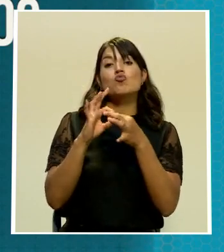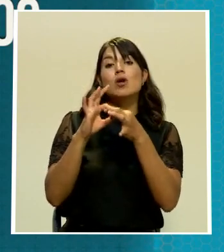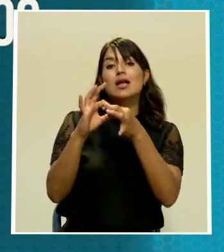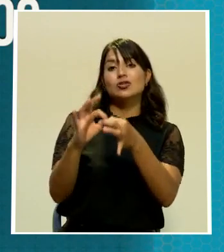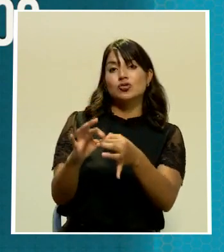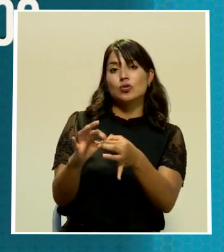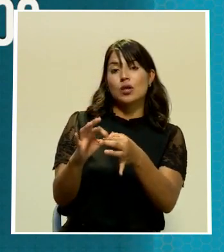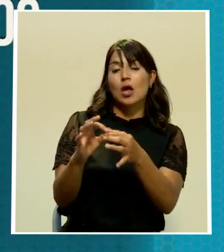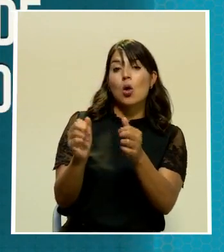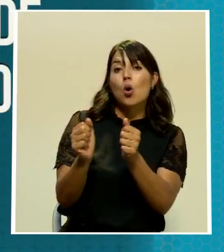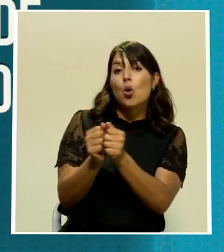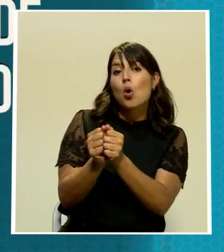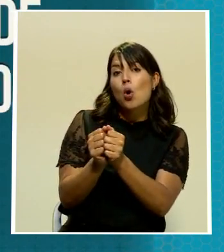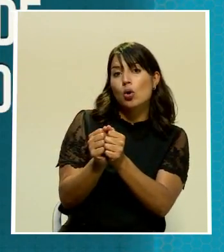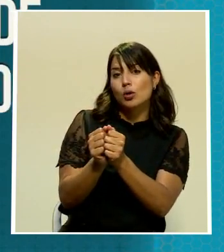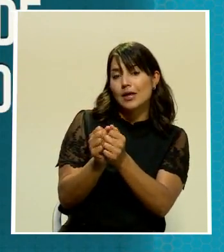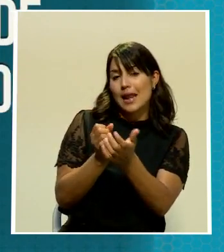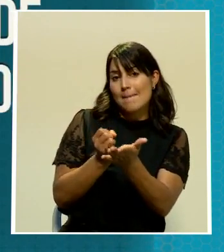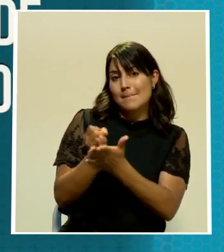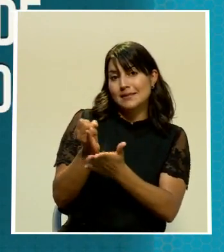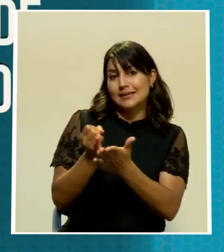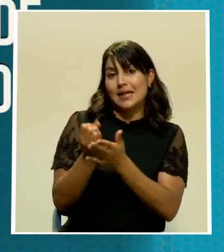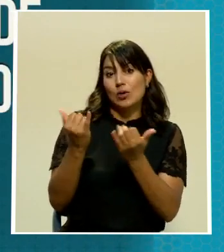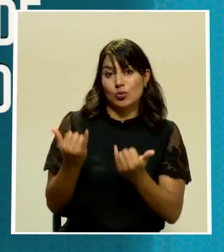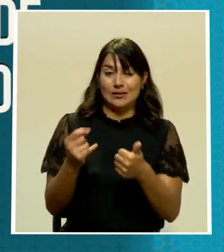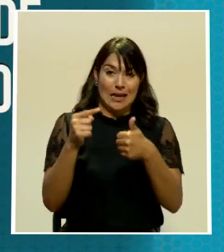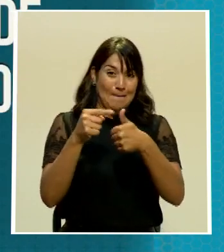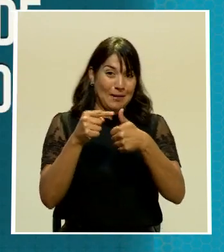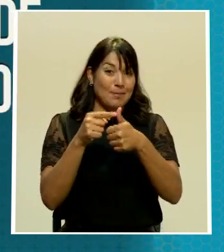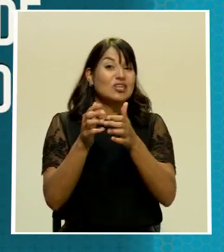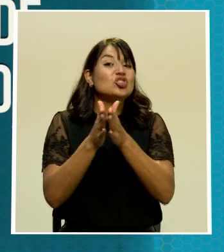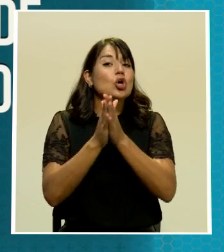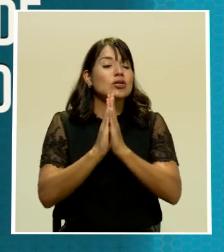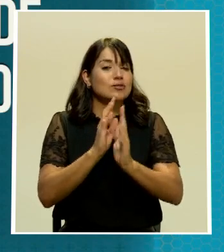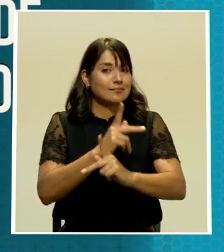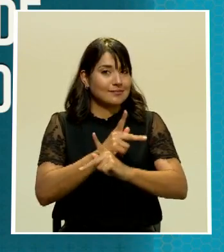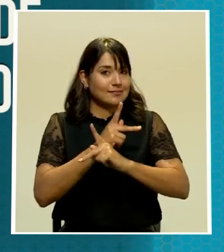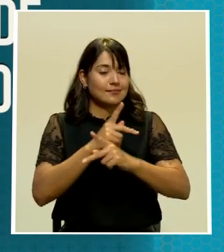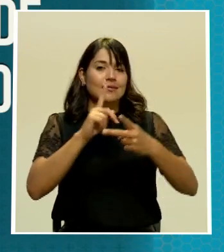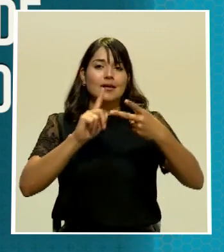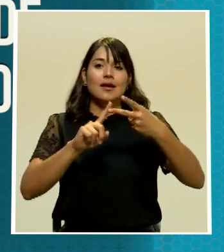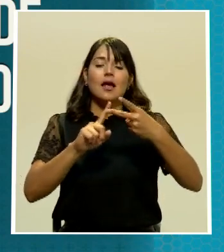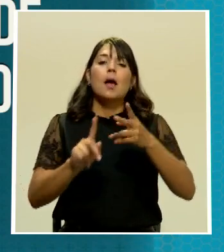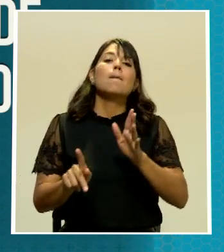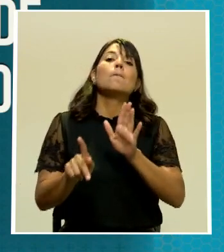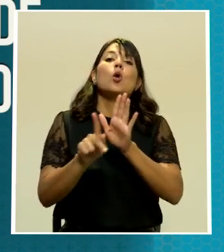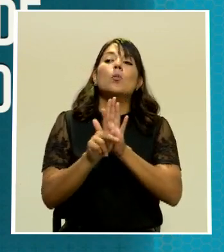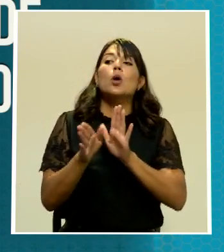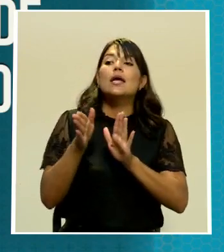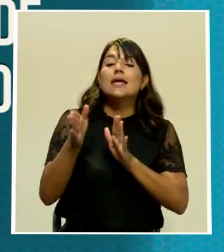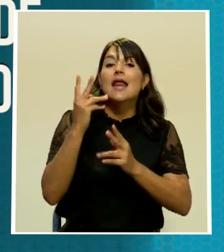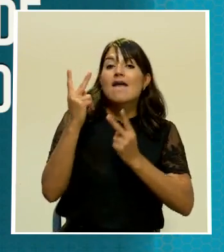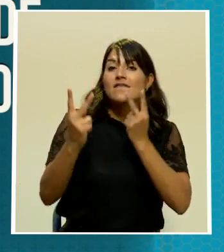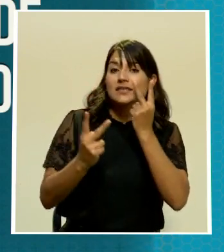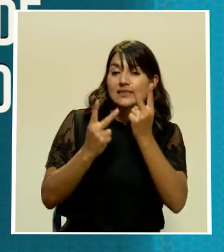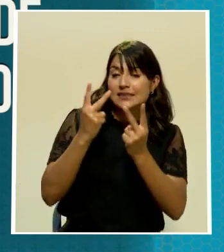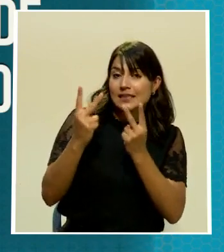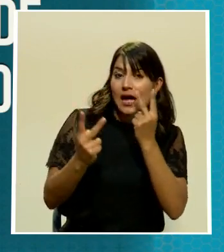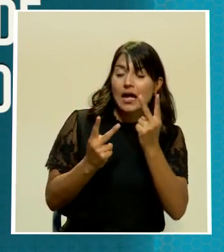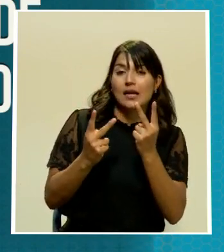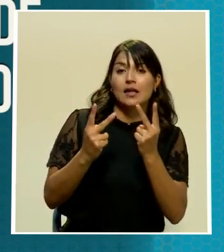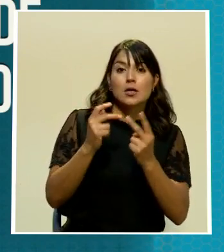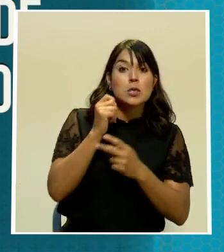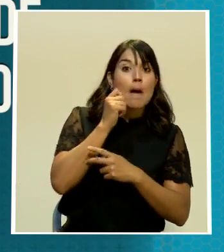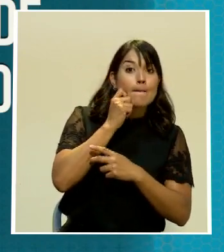delitos investigados. Esa es la primera medida cautelar. La segunda sería prohibición de visitar presencial o virtualmente cualquier